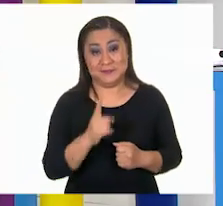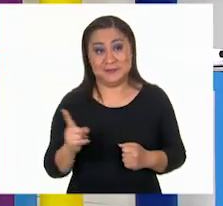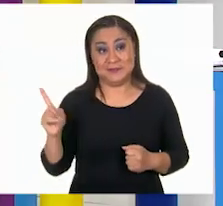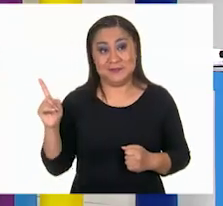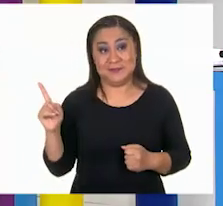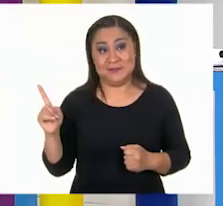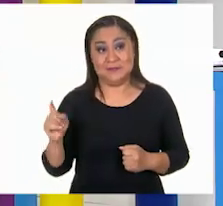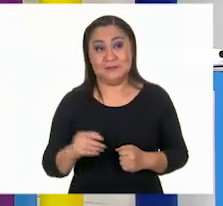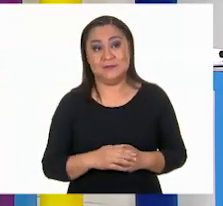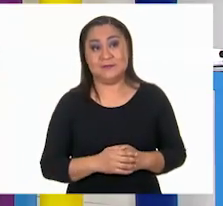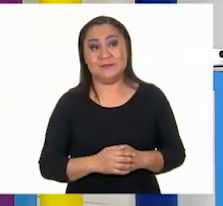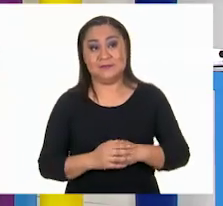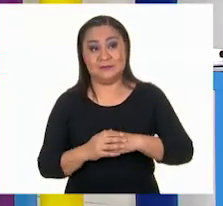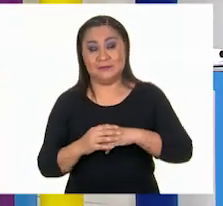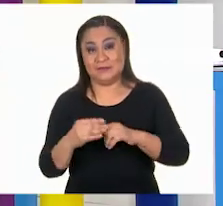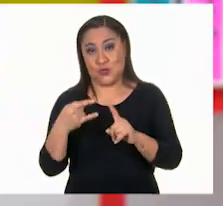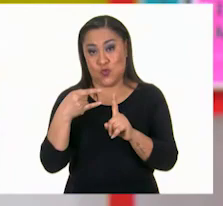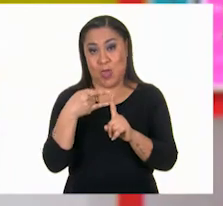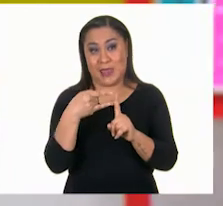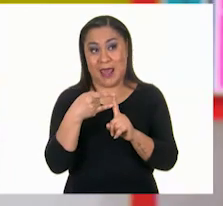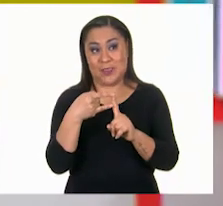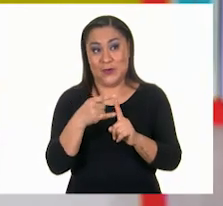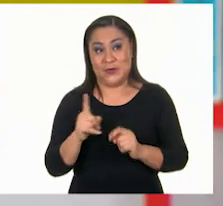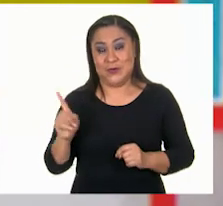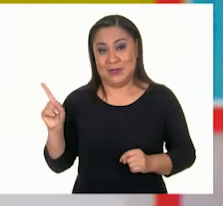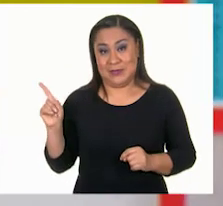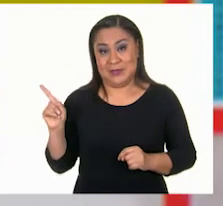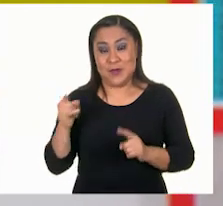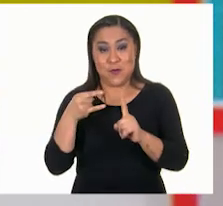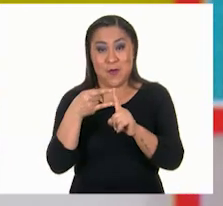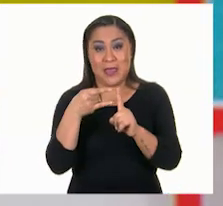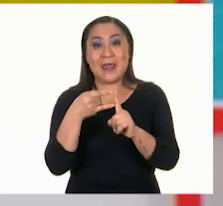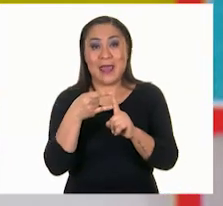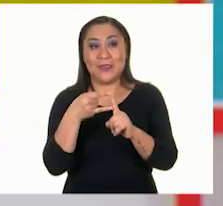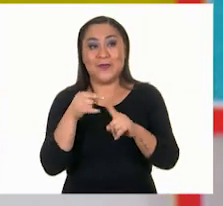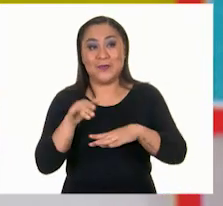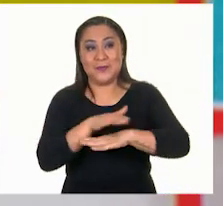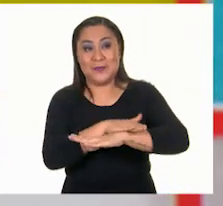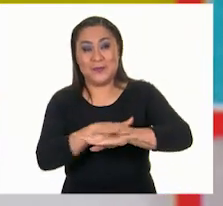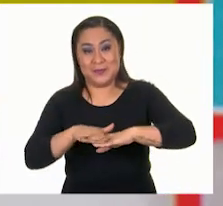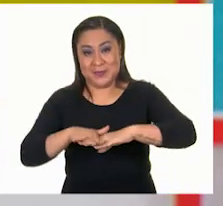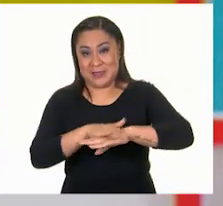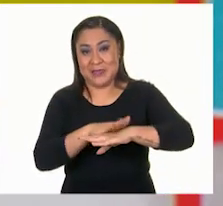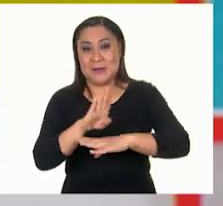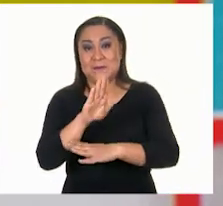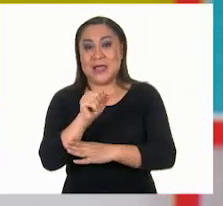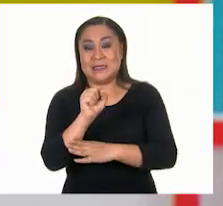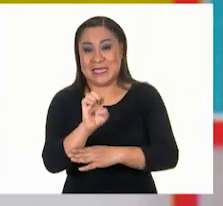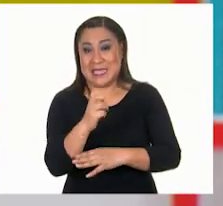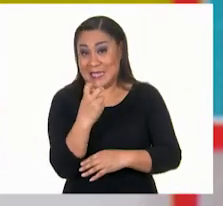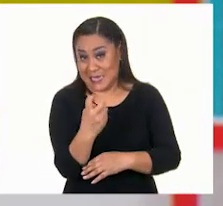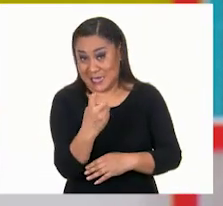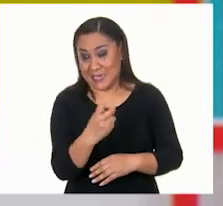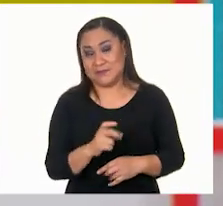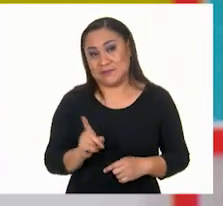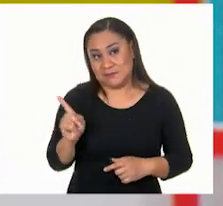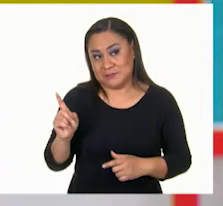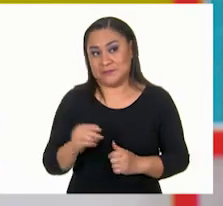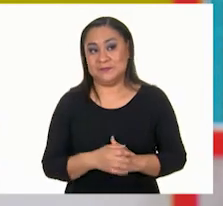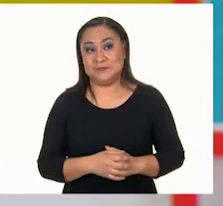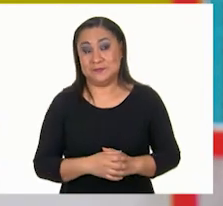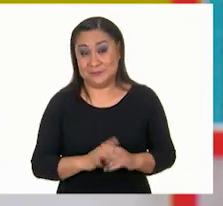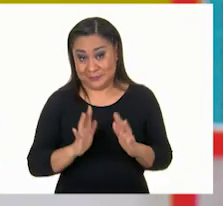base, Erick, para que vean cómo es su base. Aquí está la base. Es un cuadrado. Un cuadrado. Ahí está.